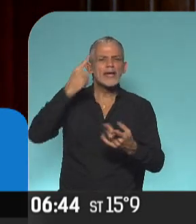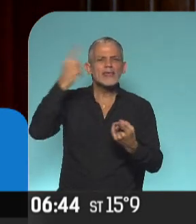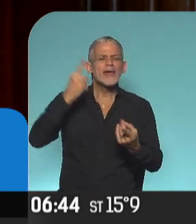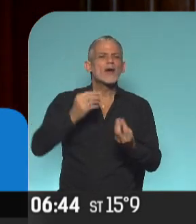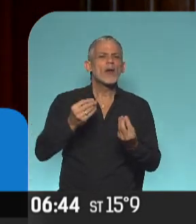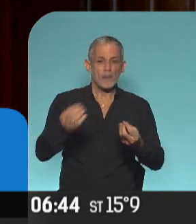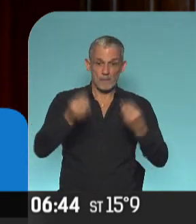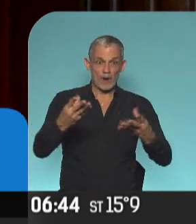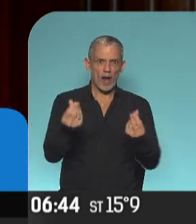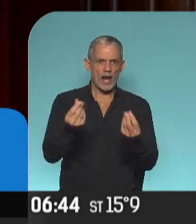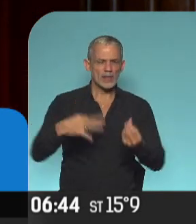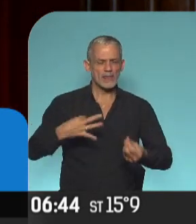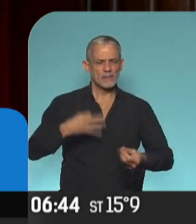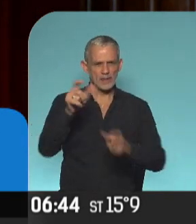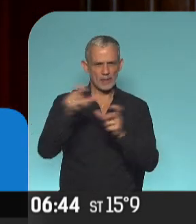con mejorarle la calidad de vida.